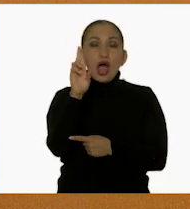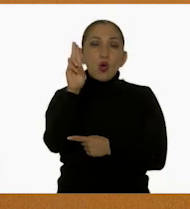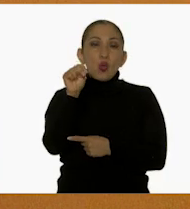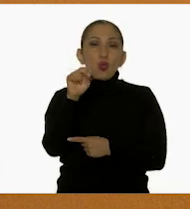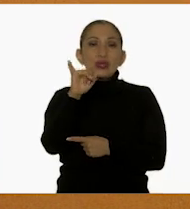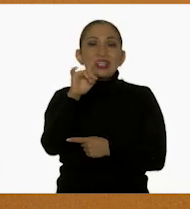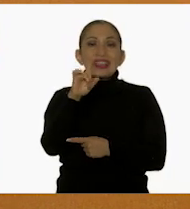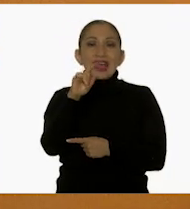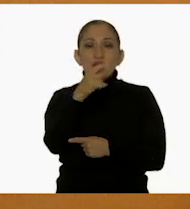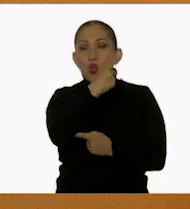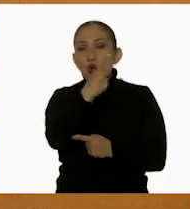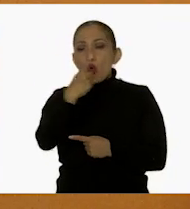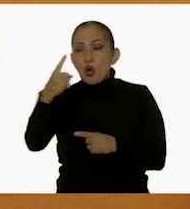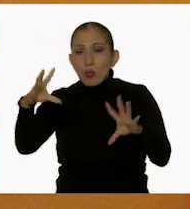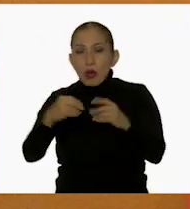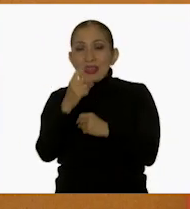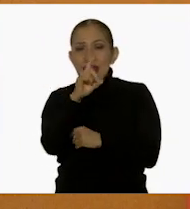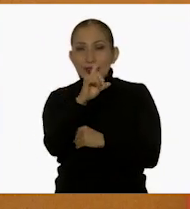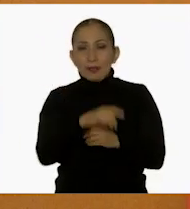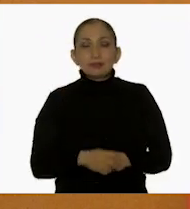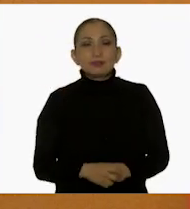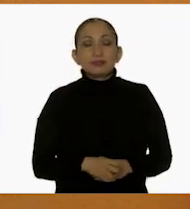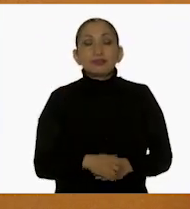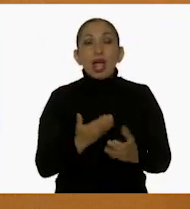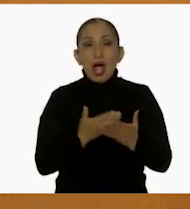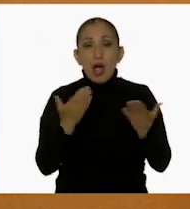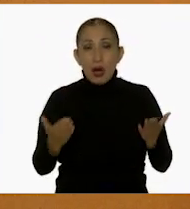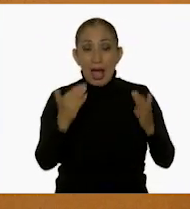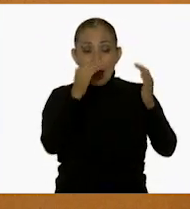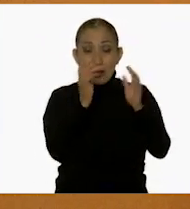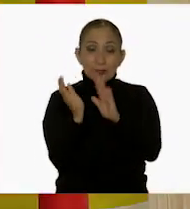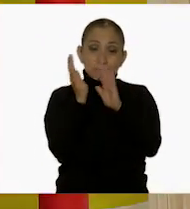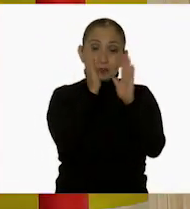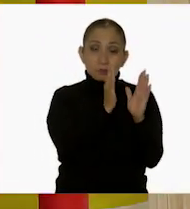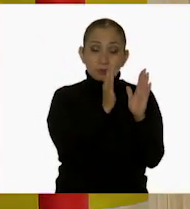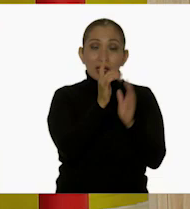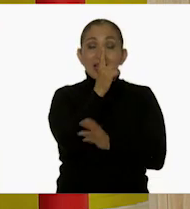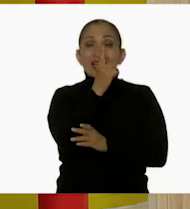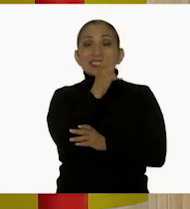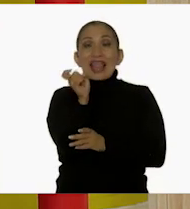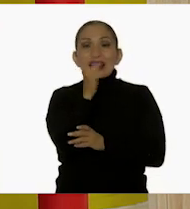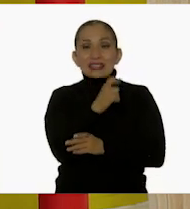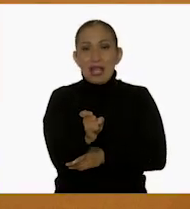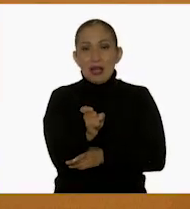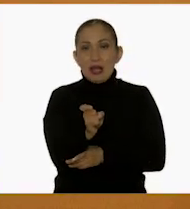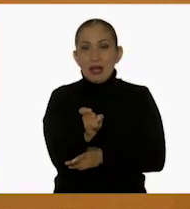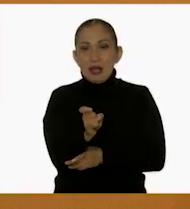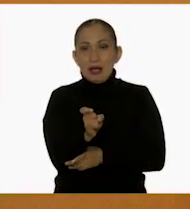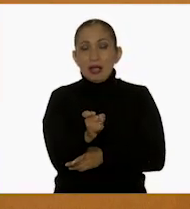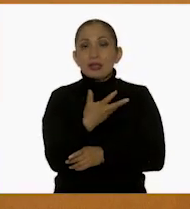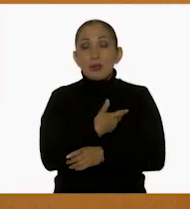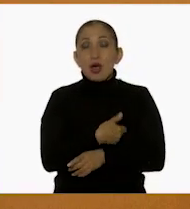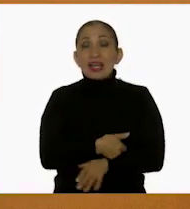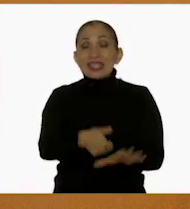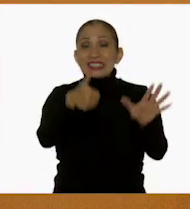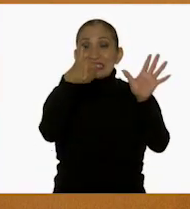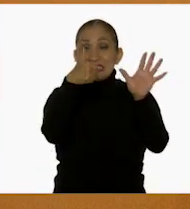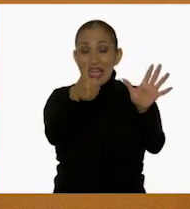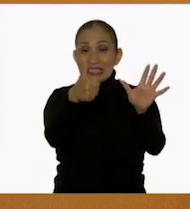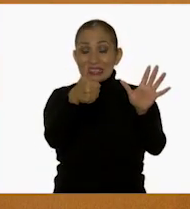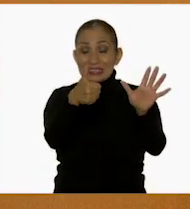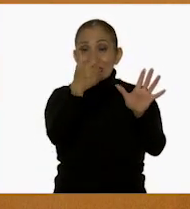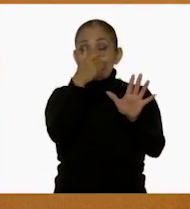30 unidades. Muy bien, ahora, ¿qué les parece si hacemos lo mismo, pero con las centenas? Sí. ver. Sí, vamos entonces. Tenemos 6